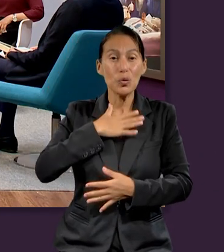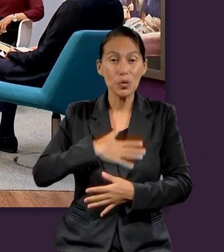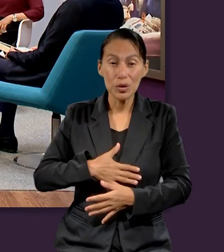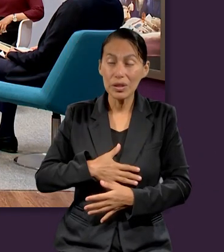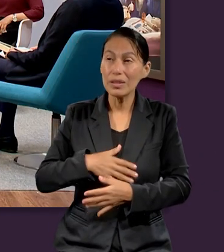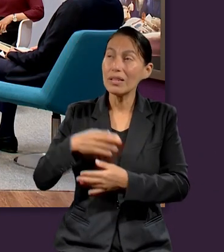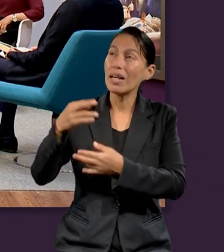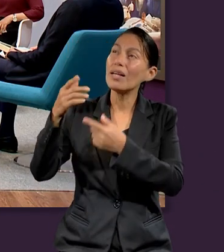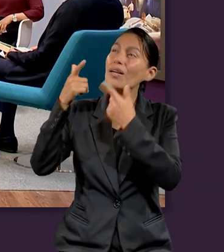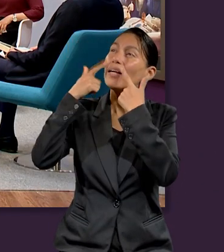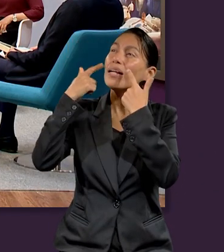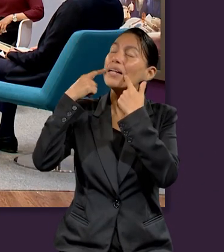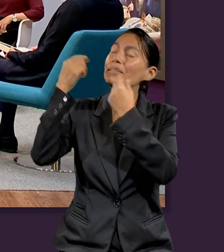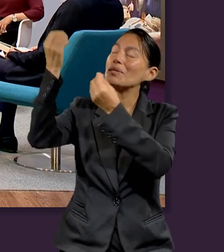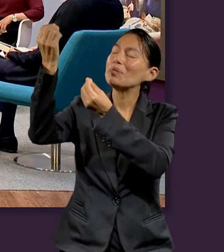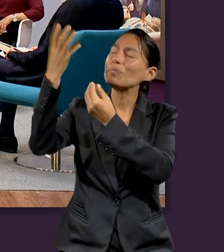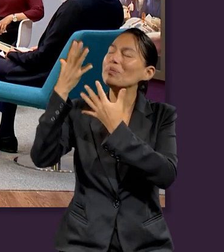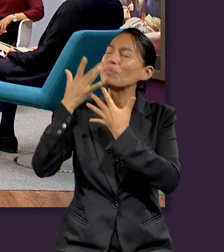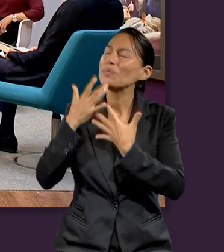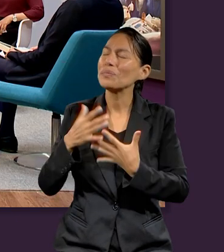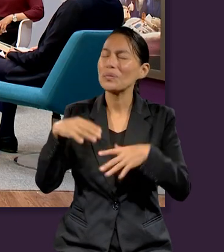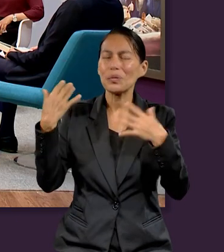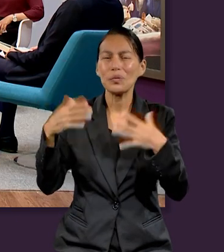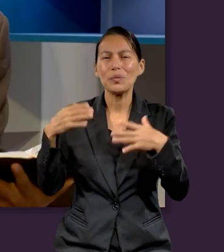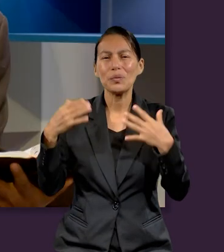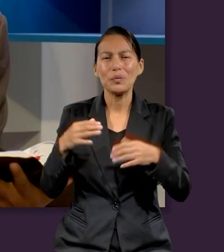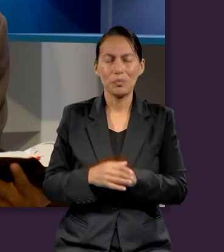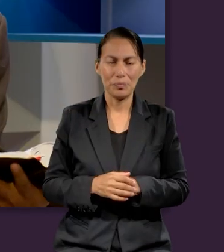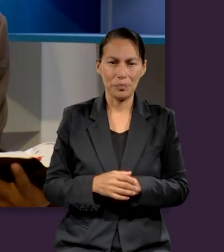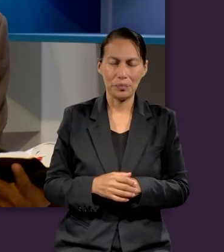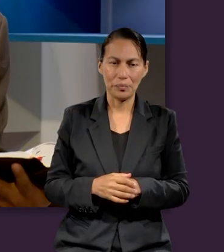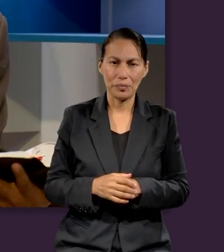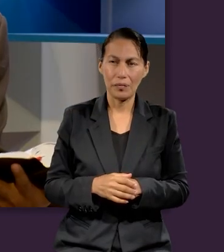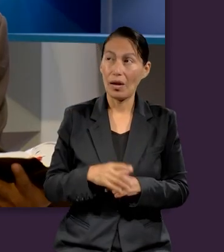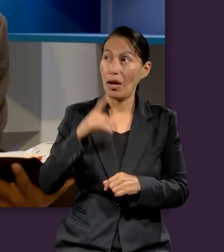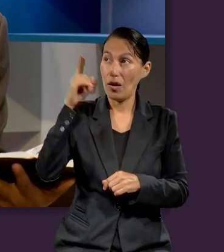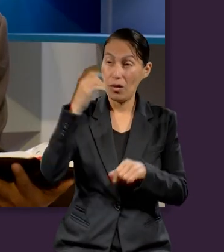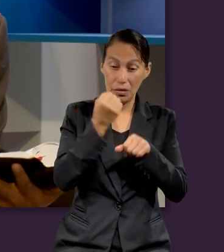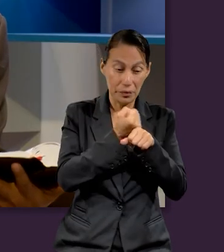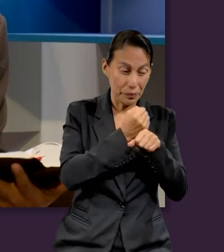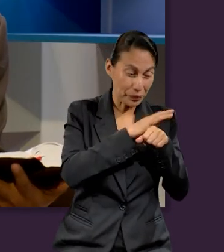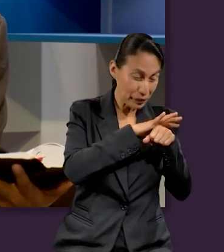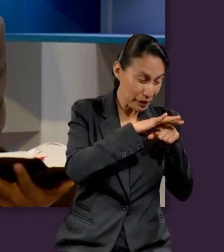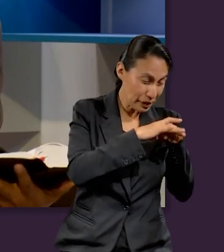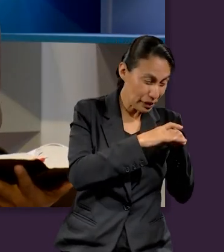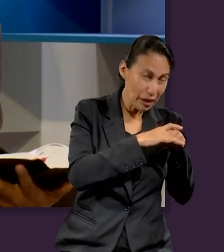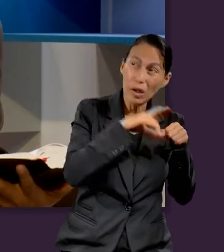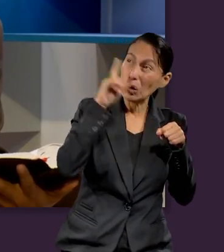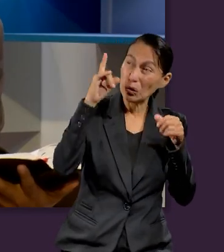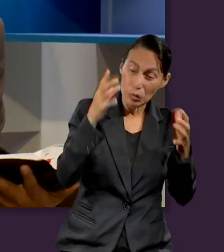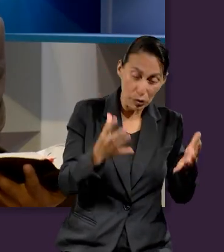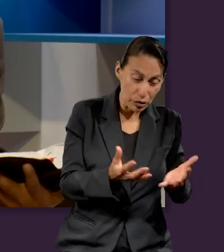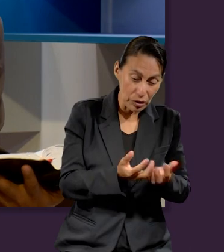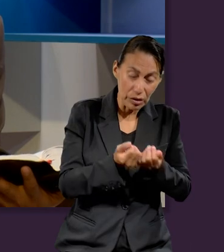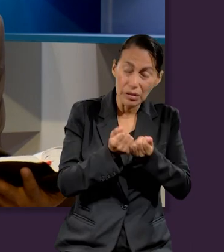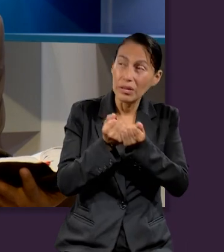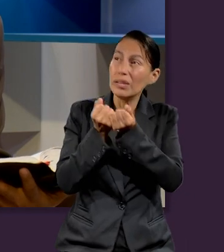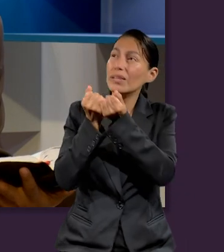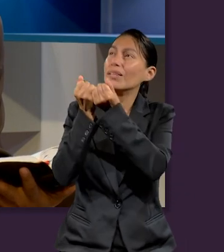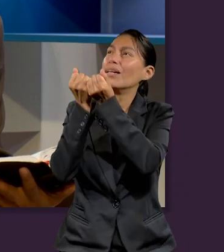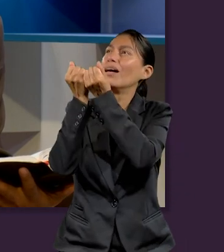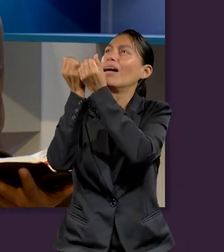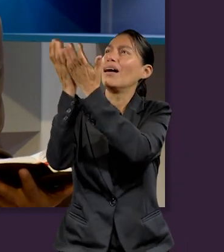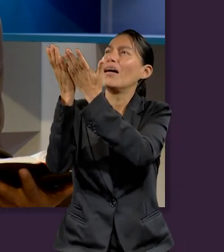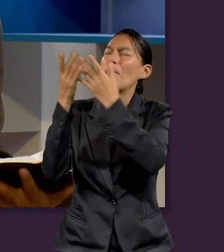Por el regalo de la gracia de Cristo. Sigue diciendo, porque con tu sangre los has redimido para Dios de todo